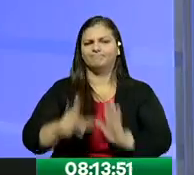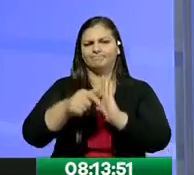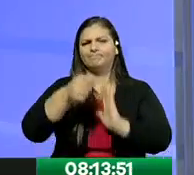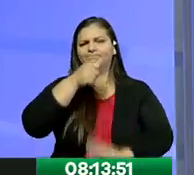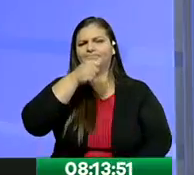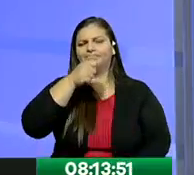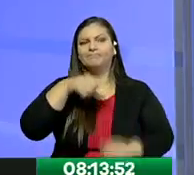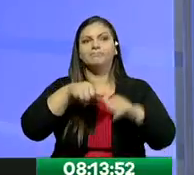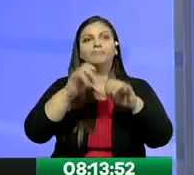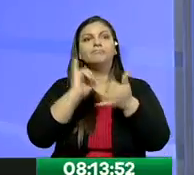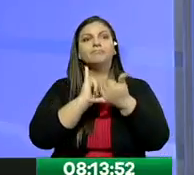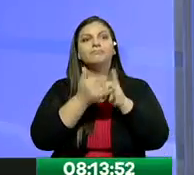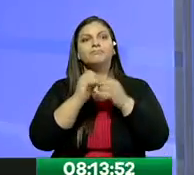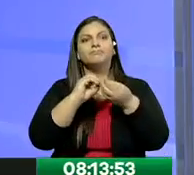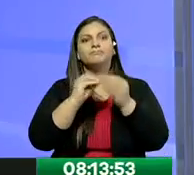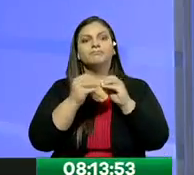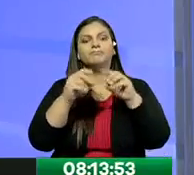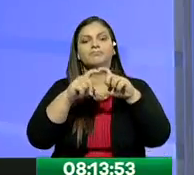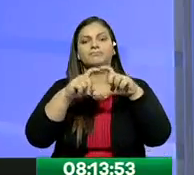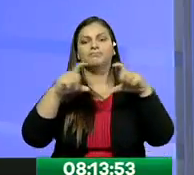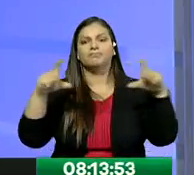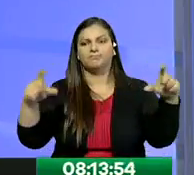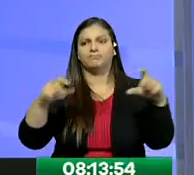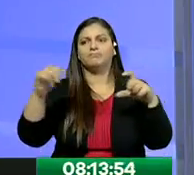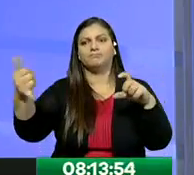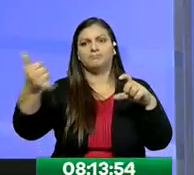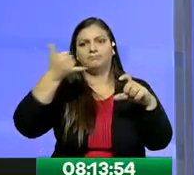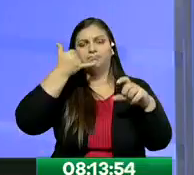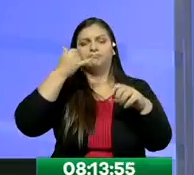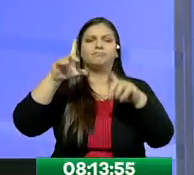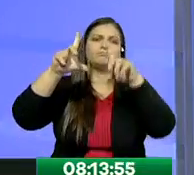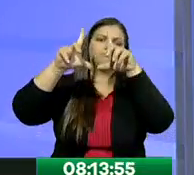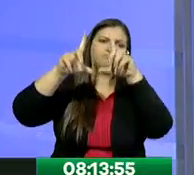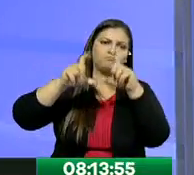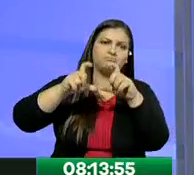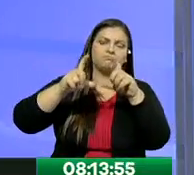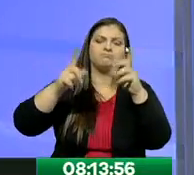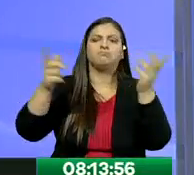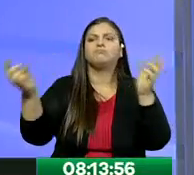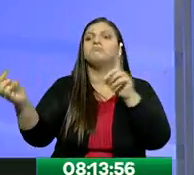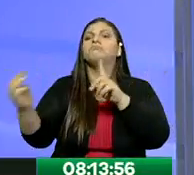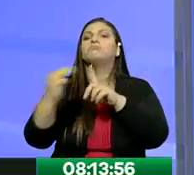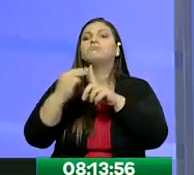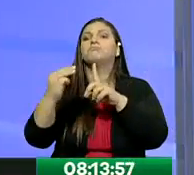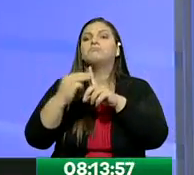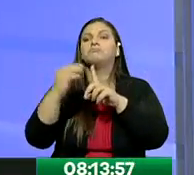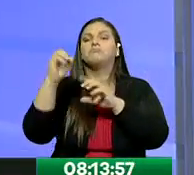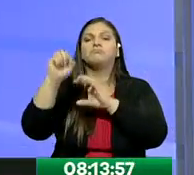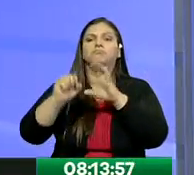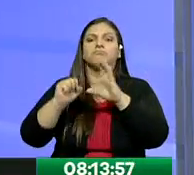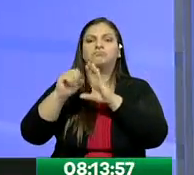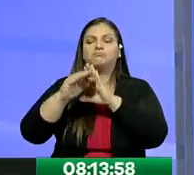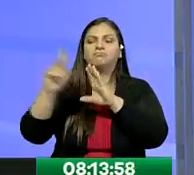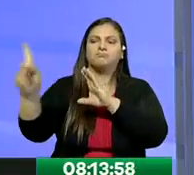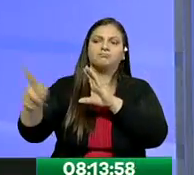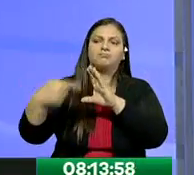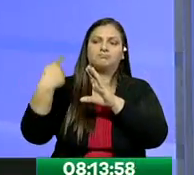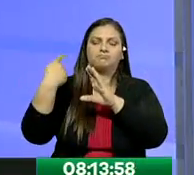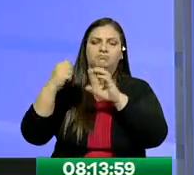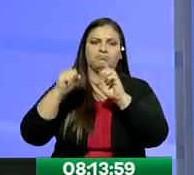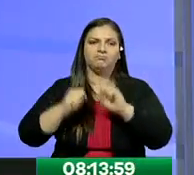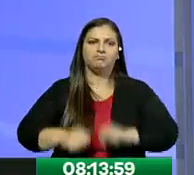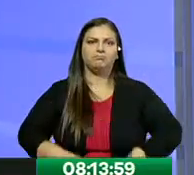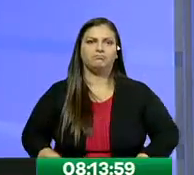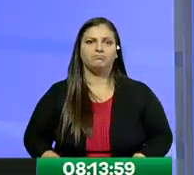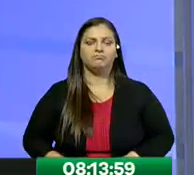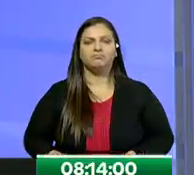WhatsApp para que se contacten con nosotros. Ahí también pueden enviar fotos de las denuncias o también sus mensajes de lo que quiera que se arregle en su sector. Ahí